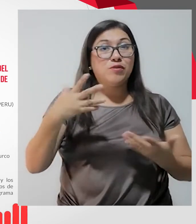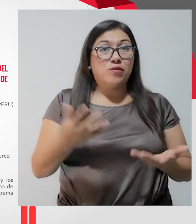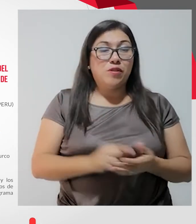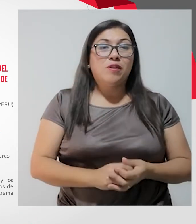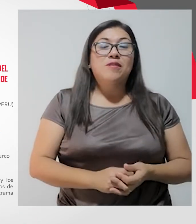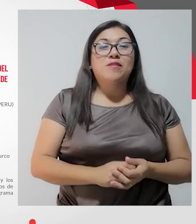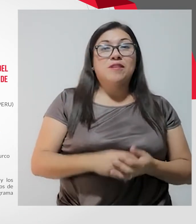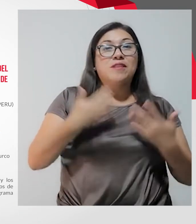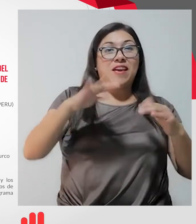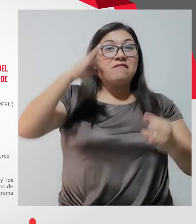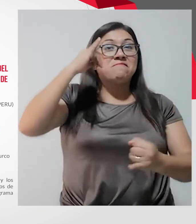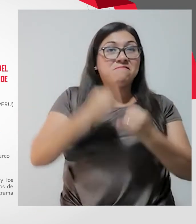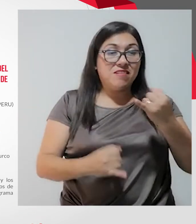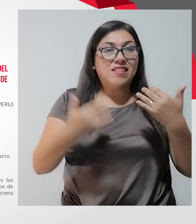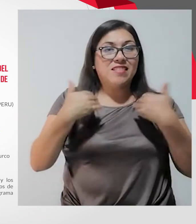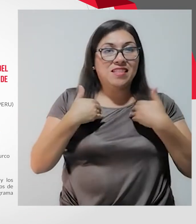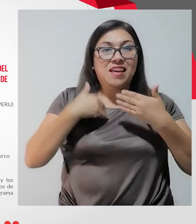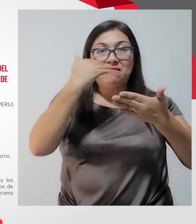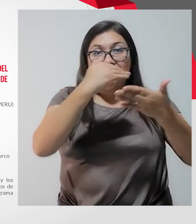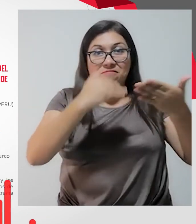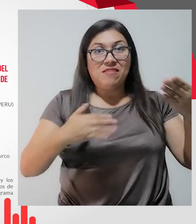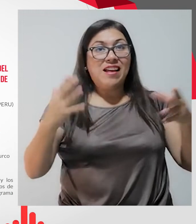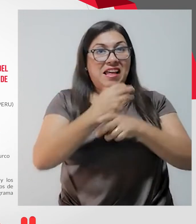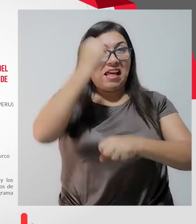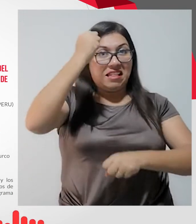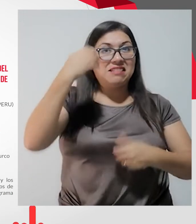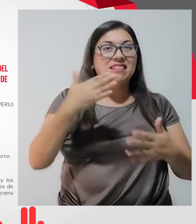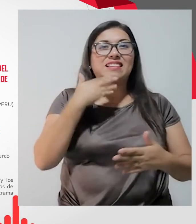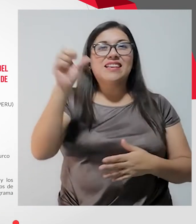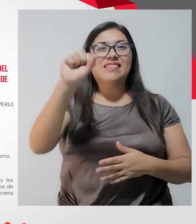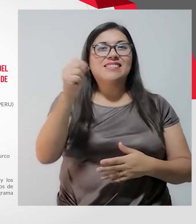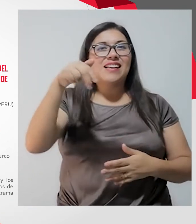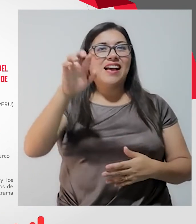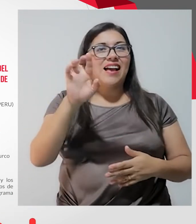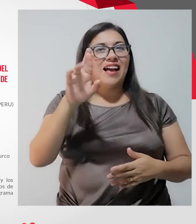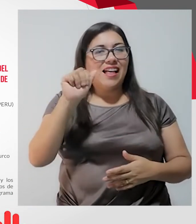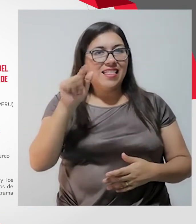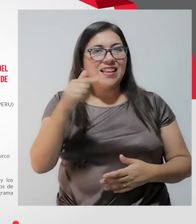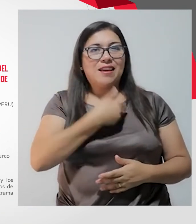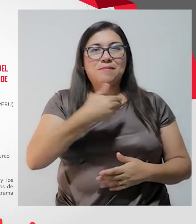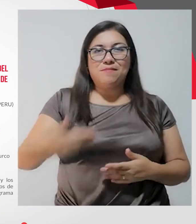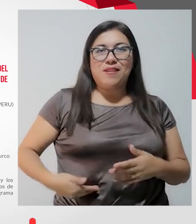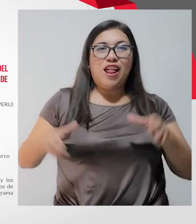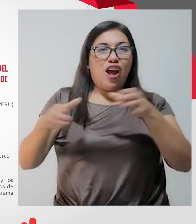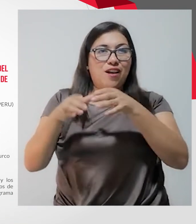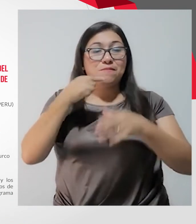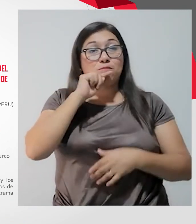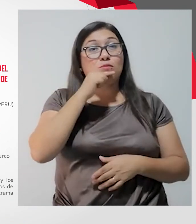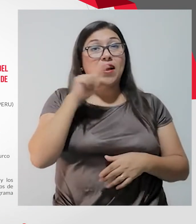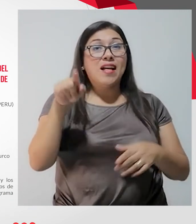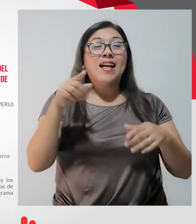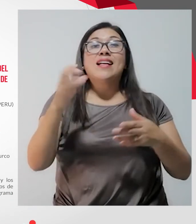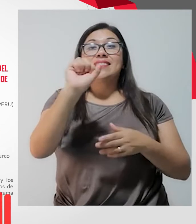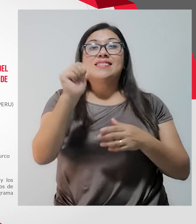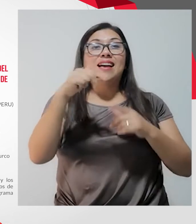llegado a su fin. Tenemos los ganadores y para ello nos acompaña Sandra Esquivel de Combe, presidenta del Comité de